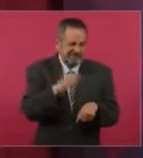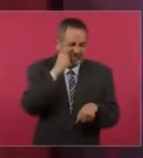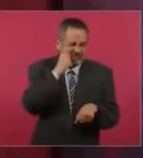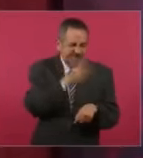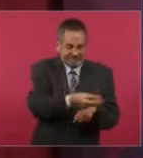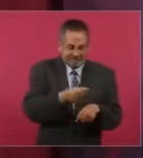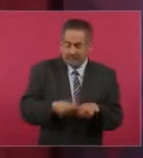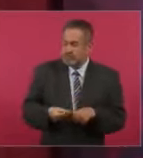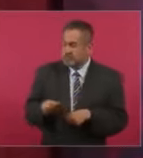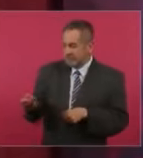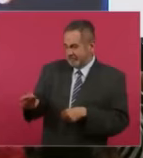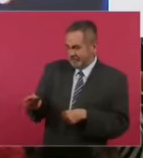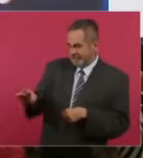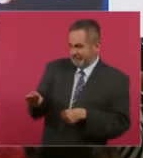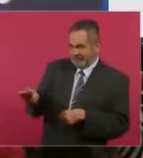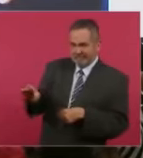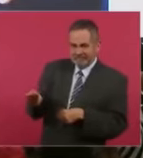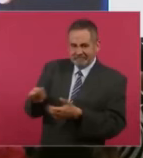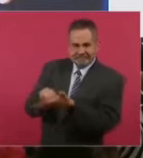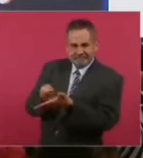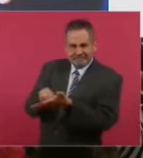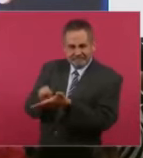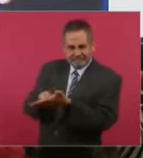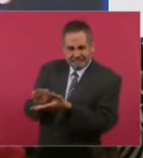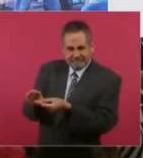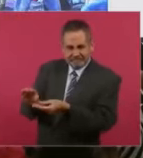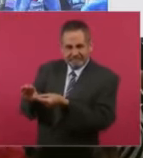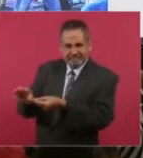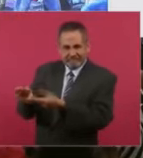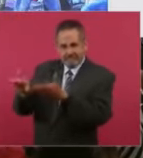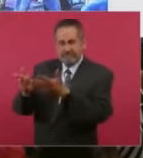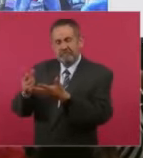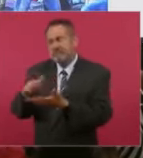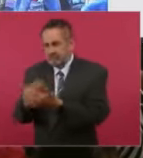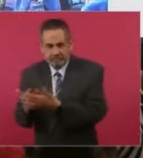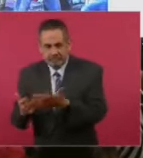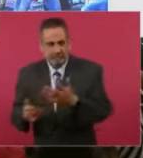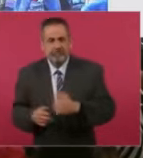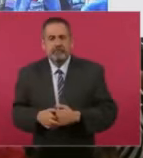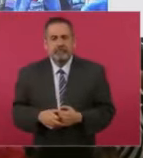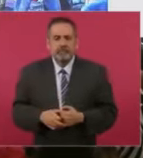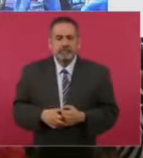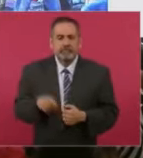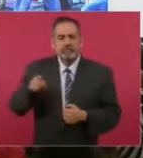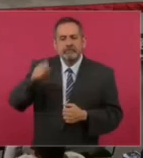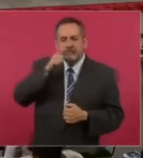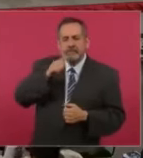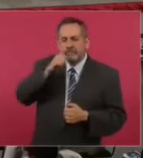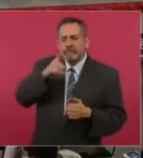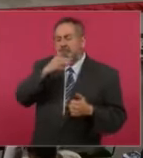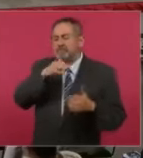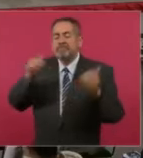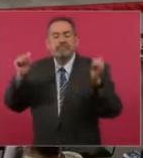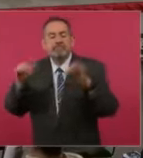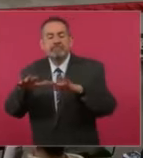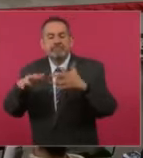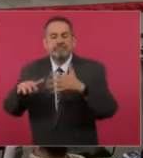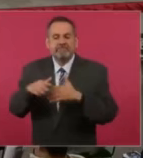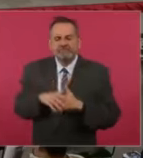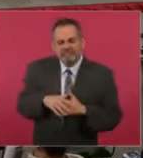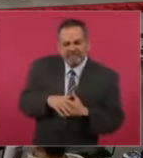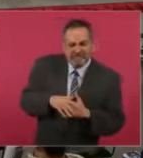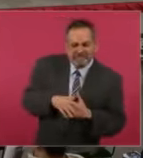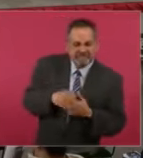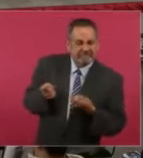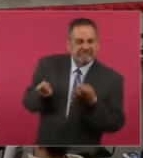estos patrones intensos de consumo. Lo que se busca con ese tipo de patrones es ir regulando el